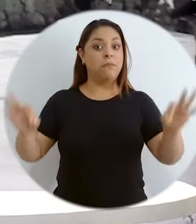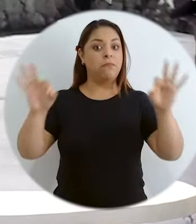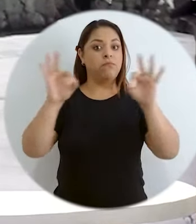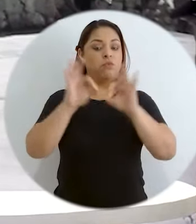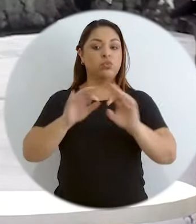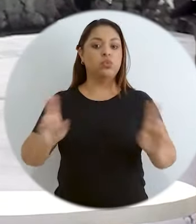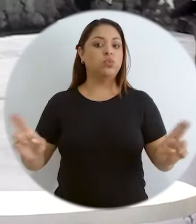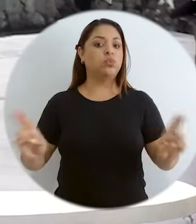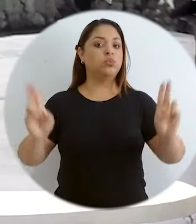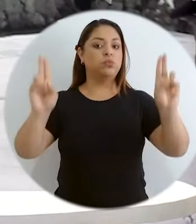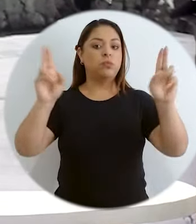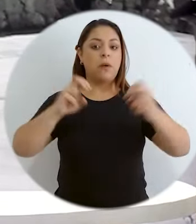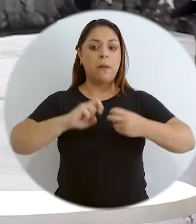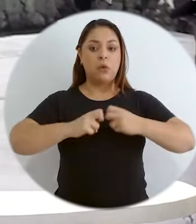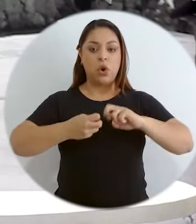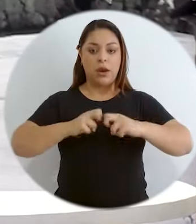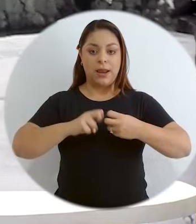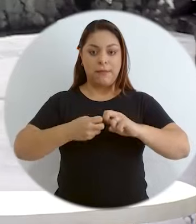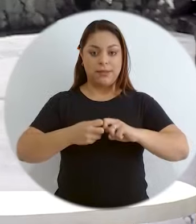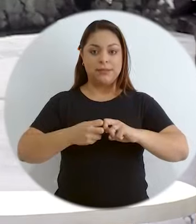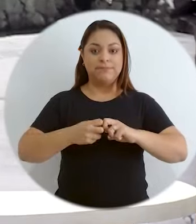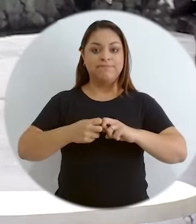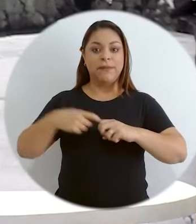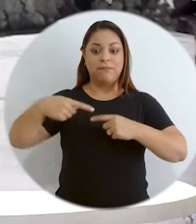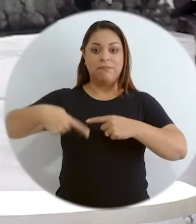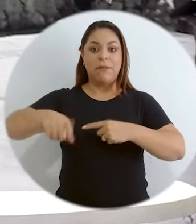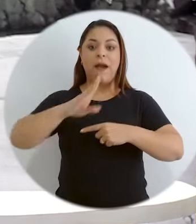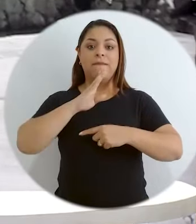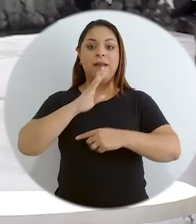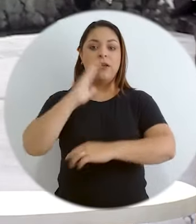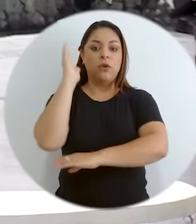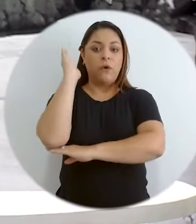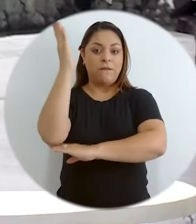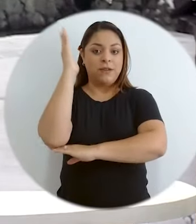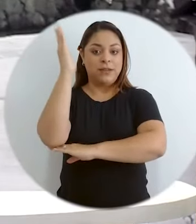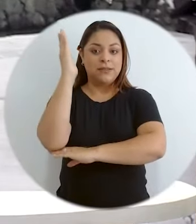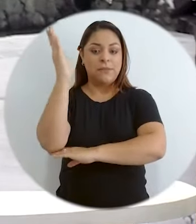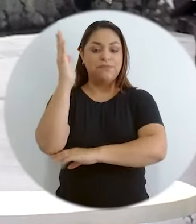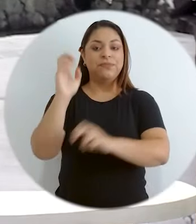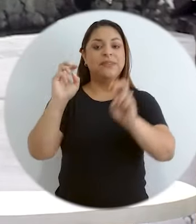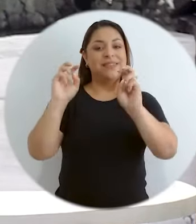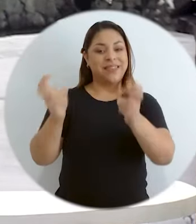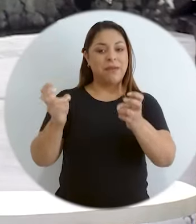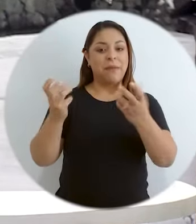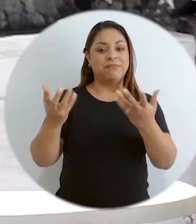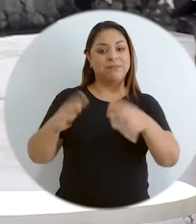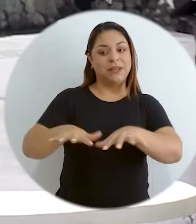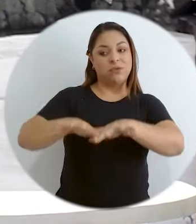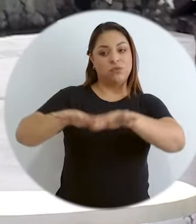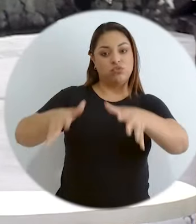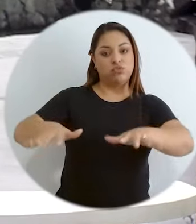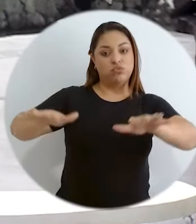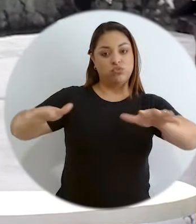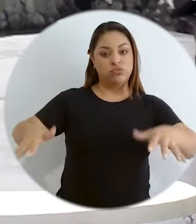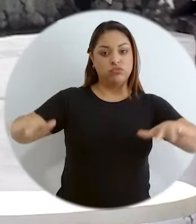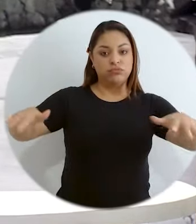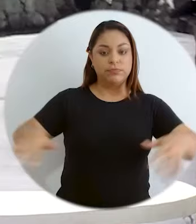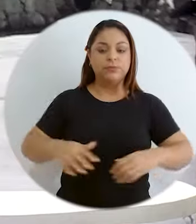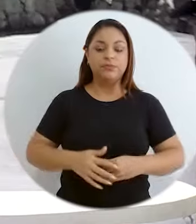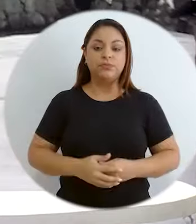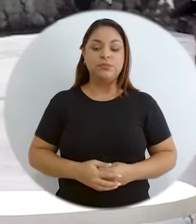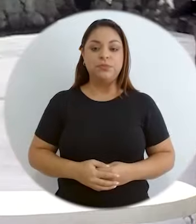que podrían estarse abordando en el marco de esta conferencia que tienen que ver con el tema de los océanos.